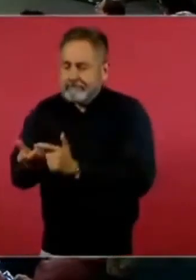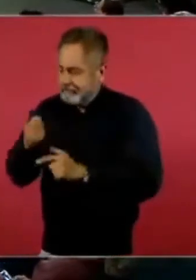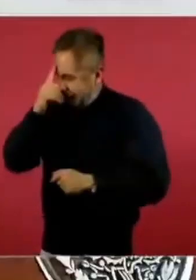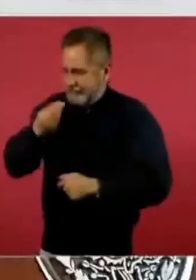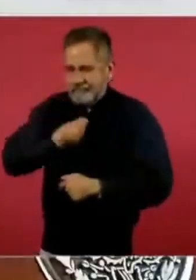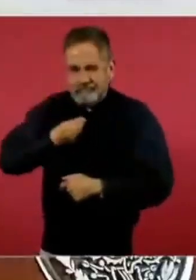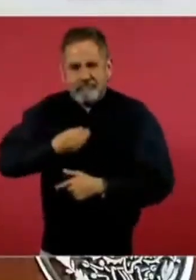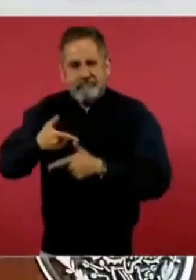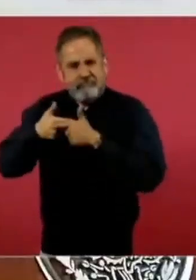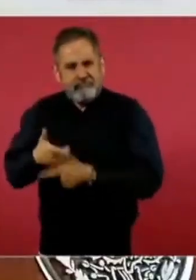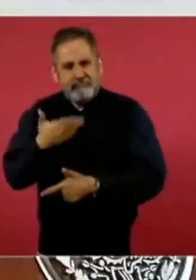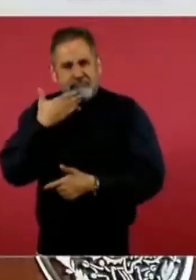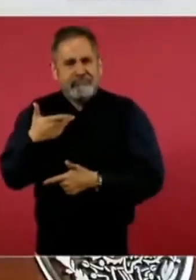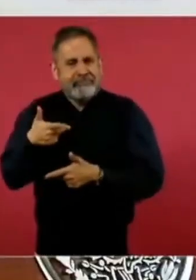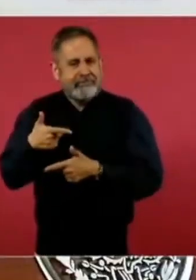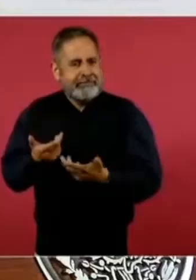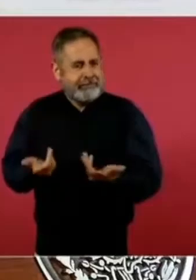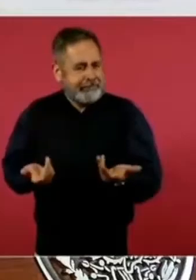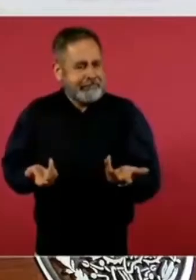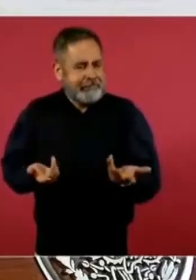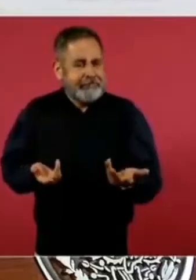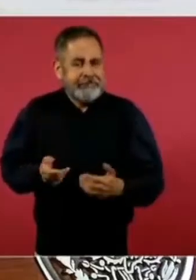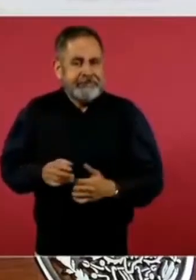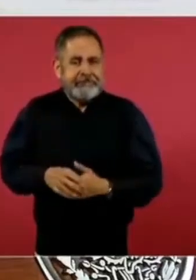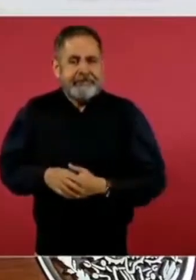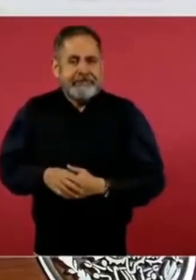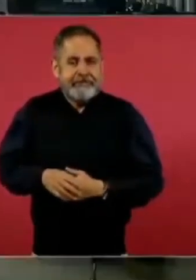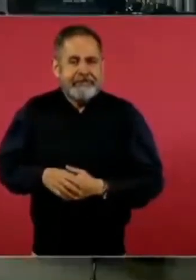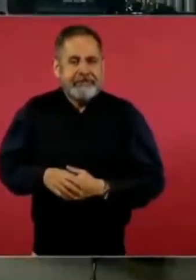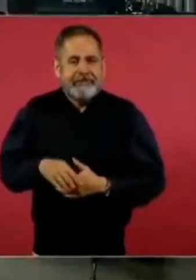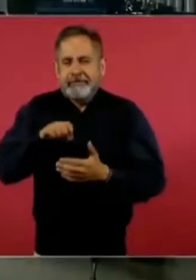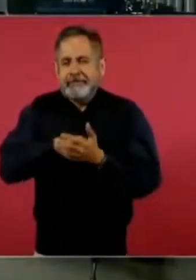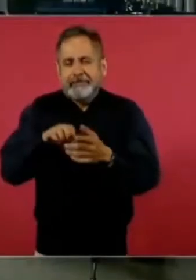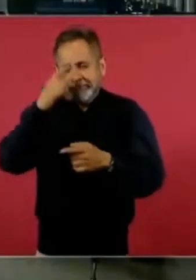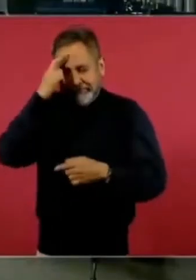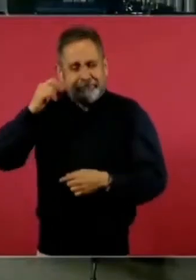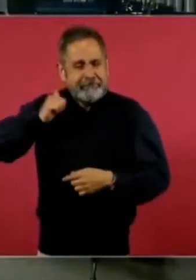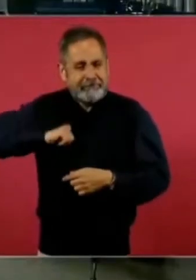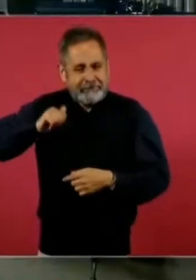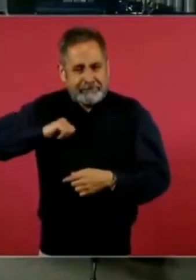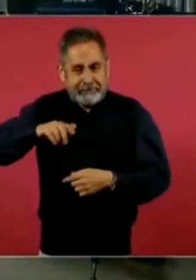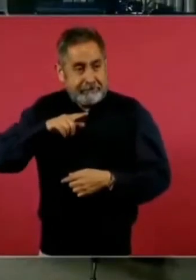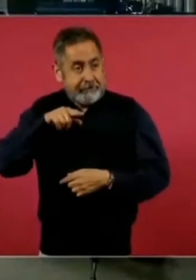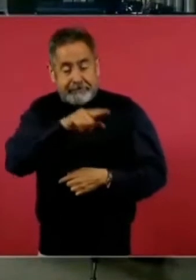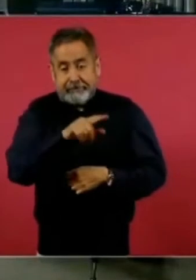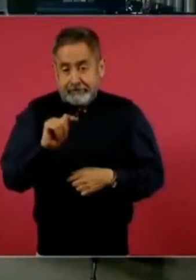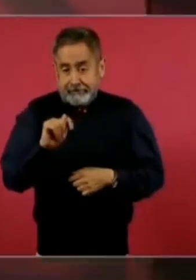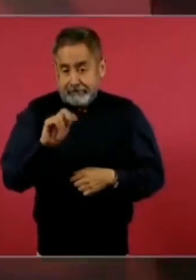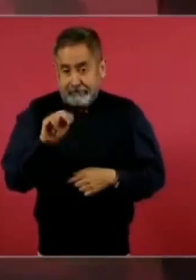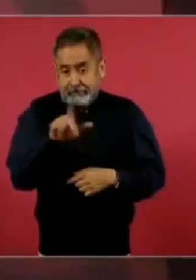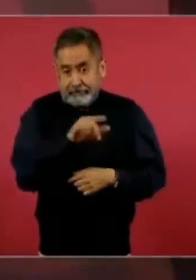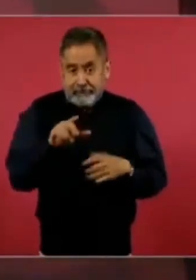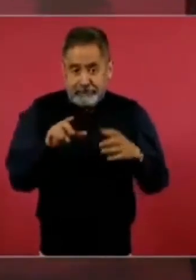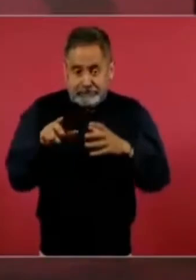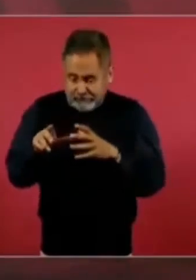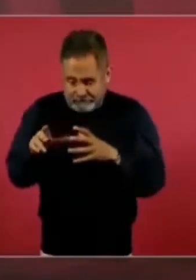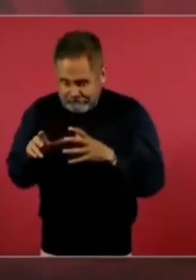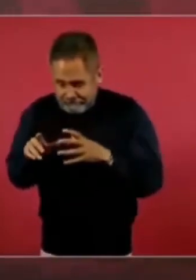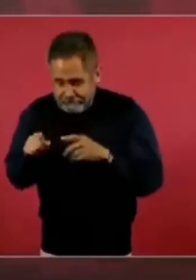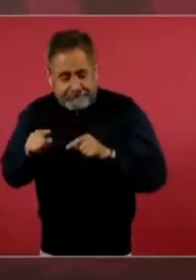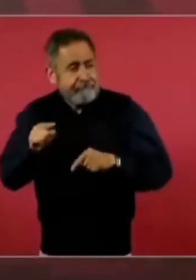Para tener una idea, los Olmecas, de ahí se llevaban la piedra